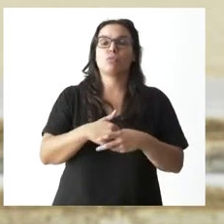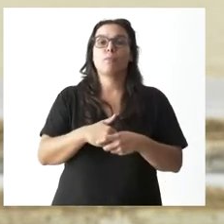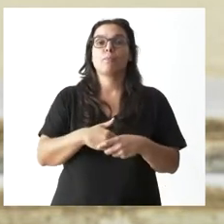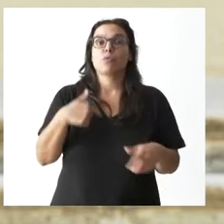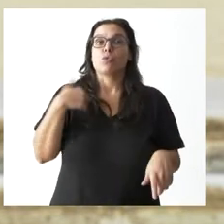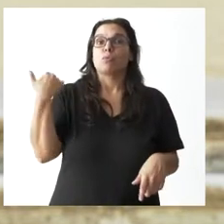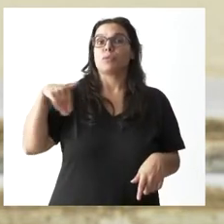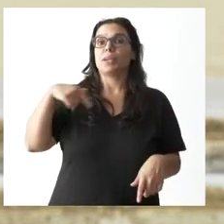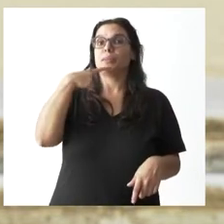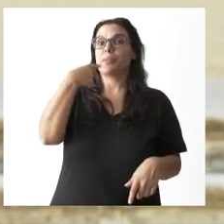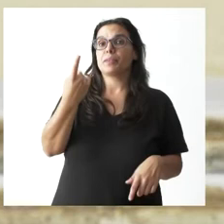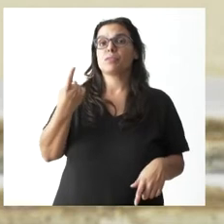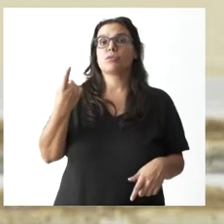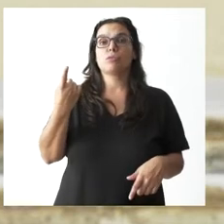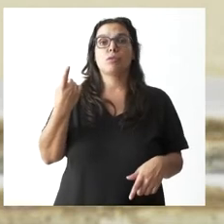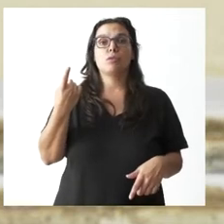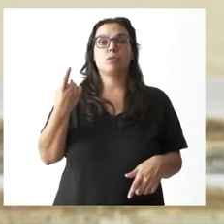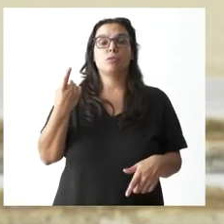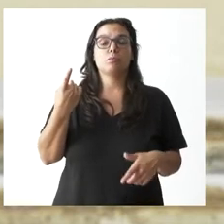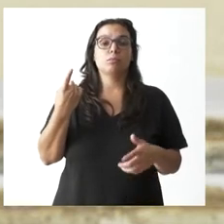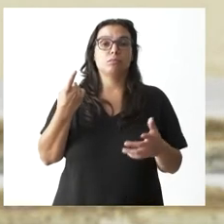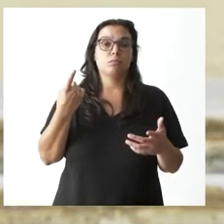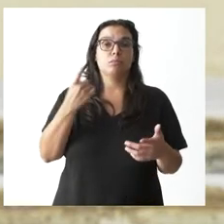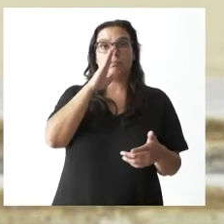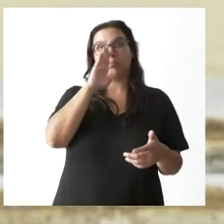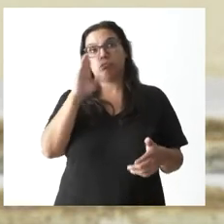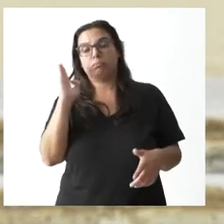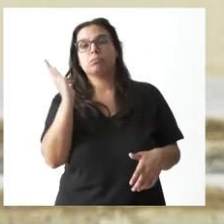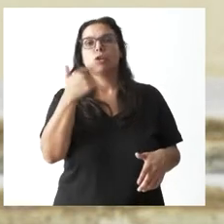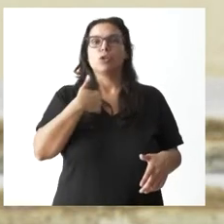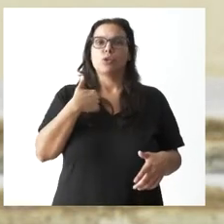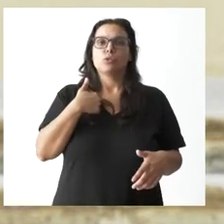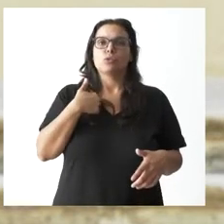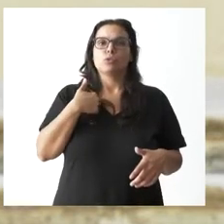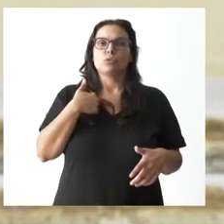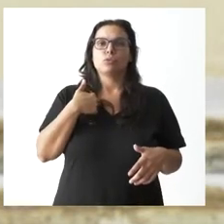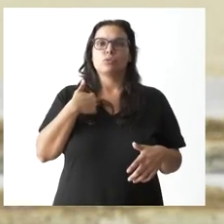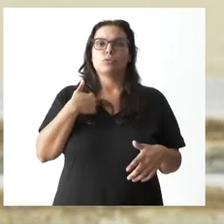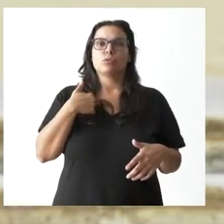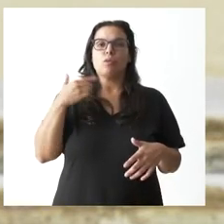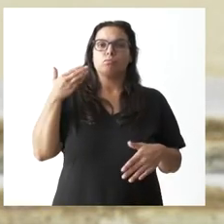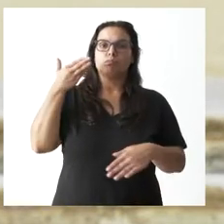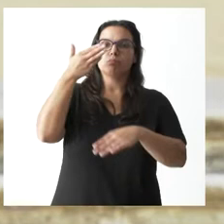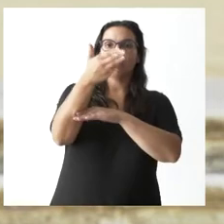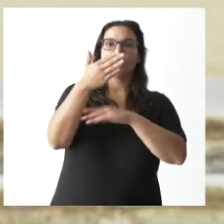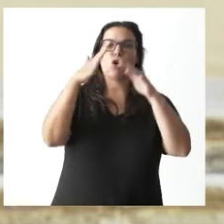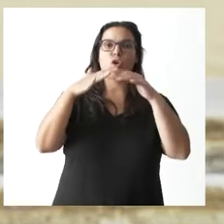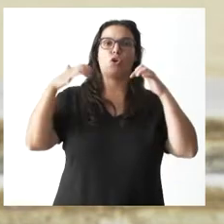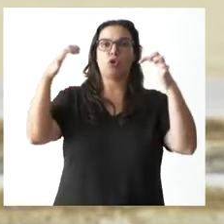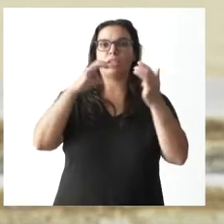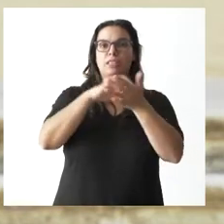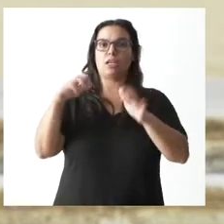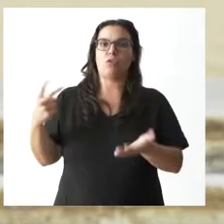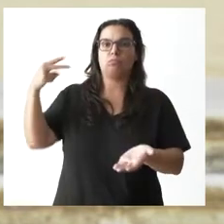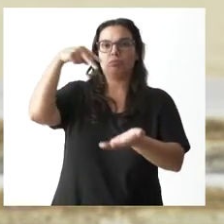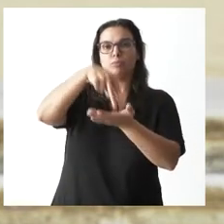he comunicado indirectamente que voy a comparecer en las Cortes de Castilla y León para